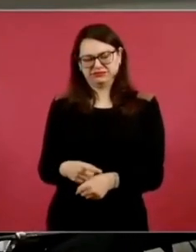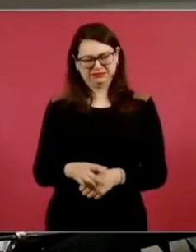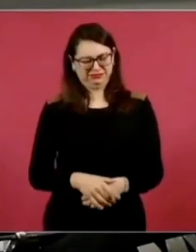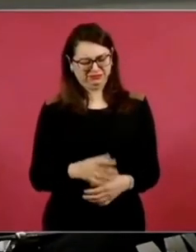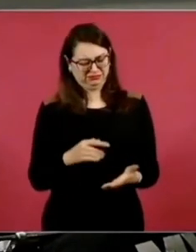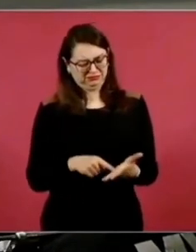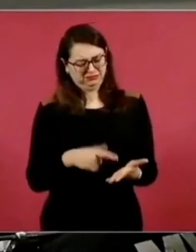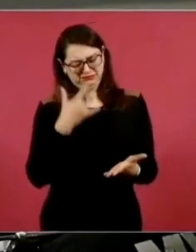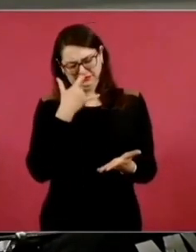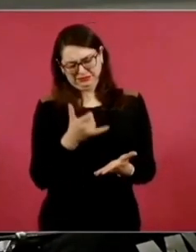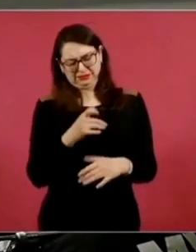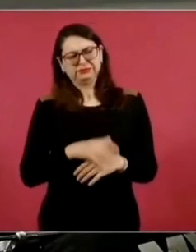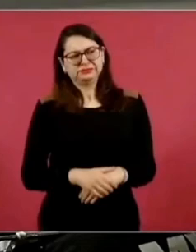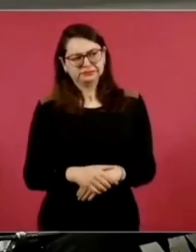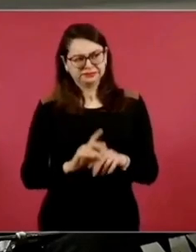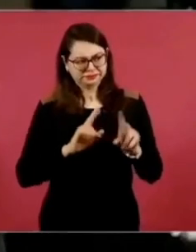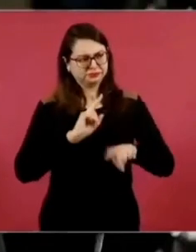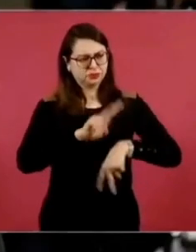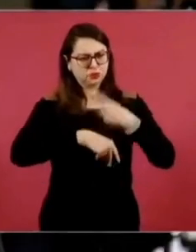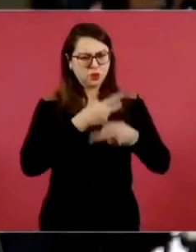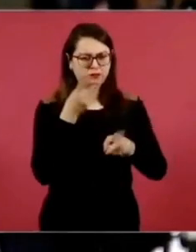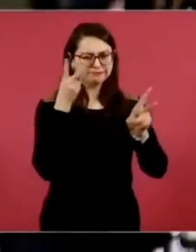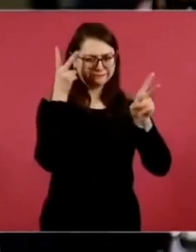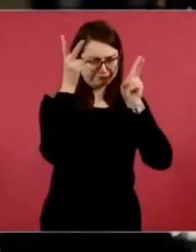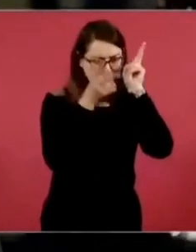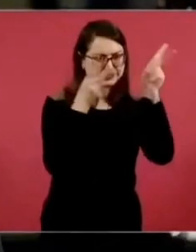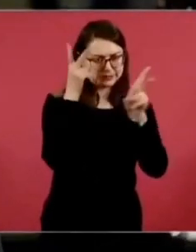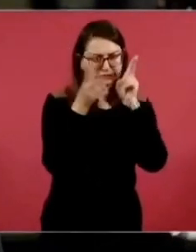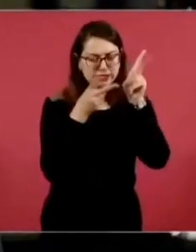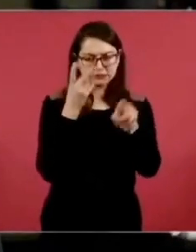Entonces, lo voy a ver con su hijo.